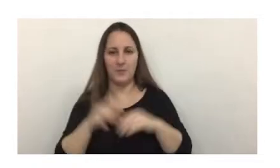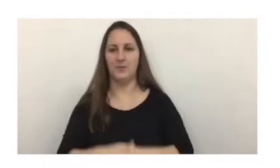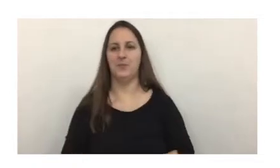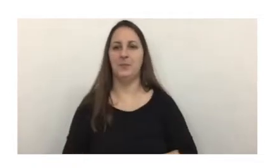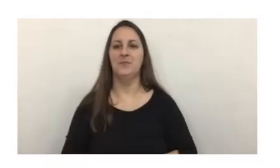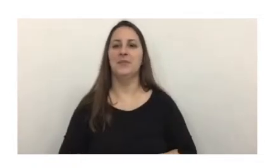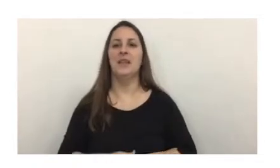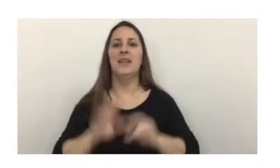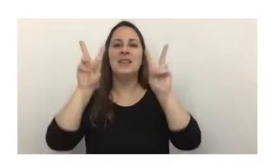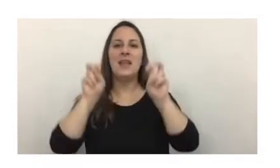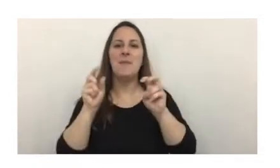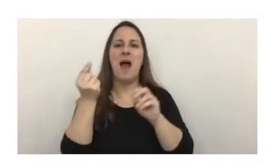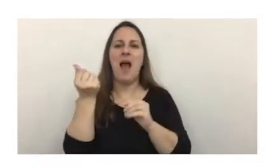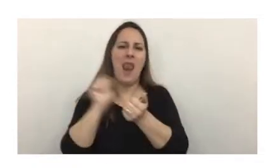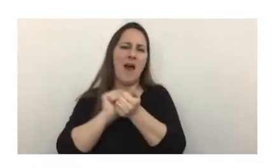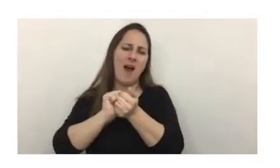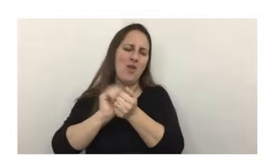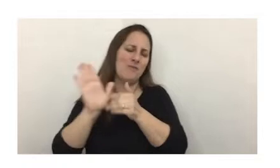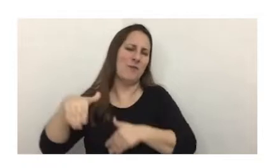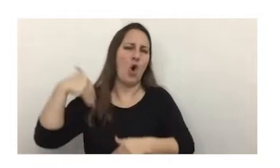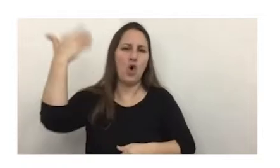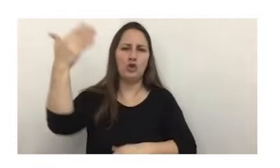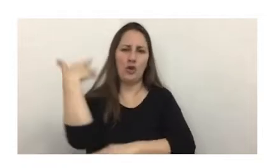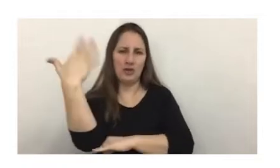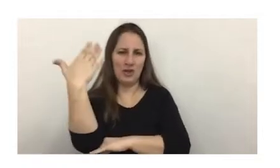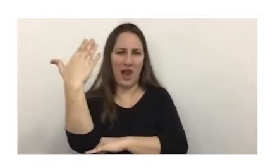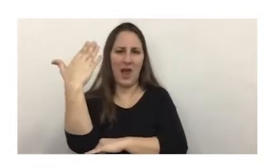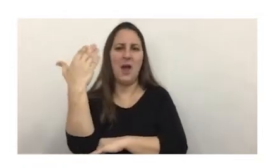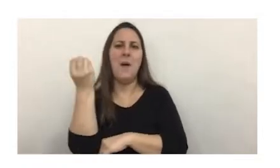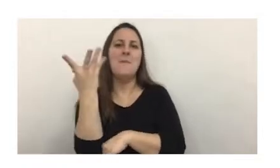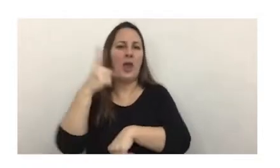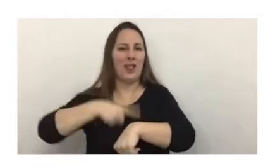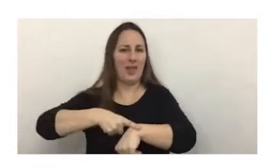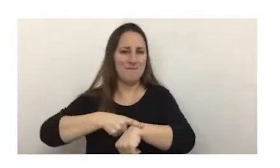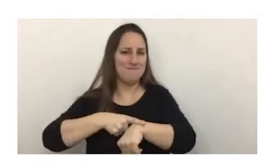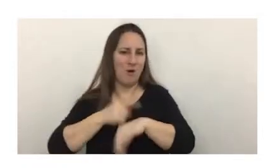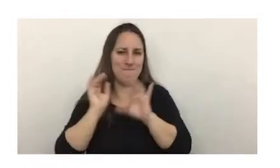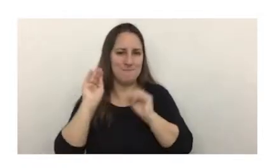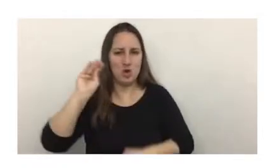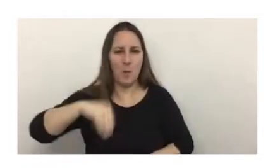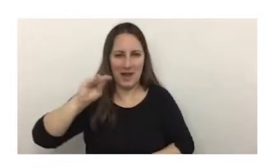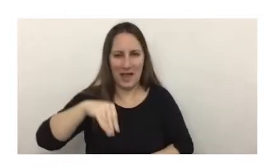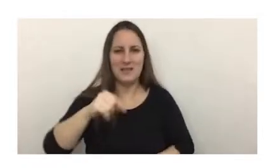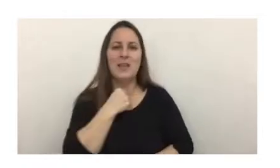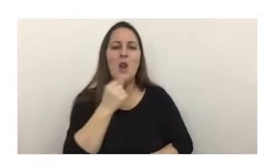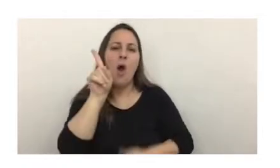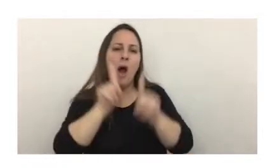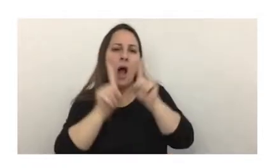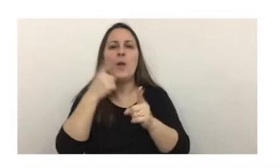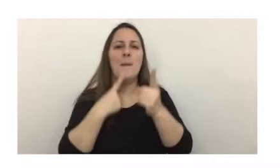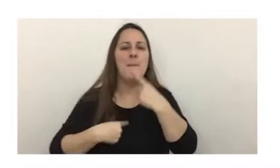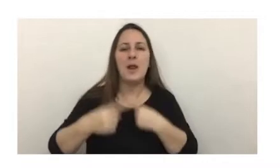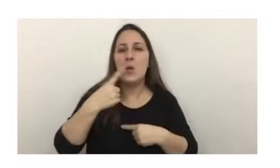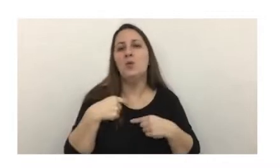parte de lavado la voy a dejar para otra otra exposición porque no llegamos y quiero dejar espacio a las preguntas y también el